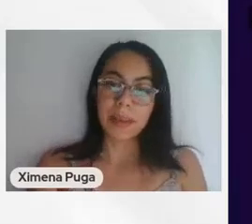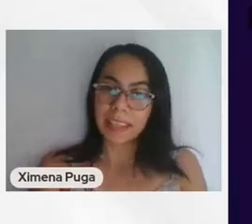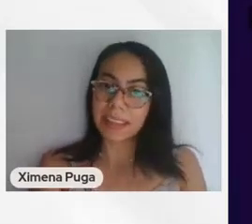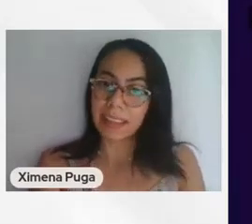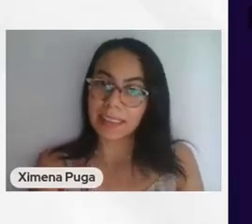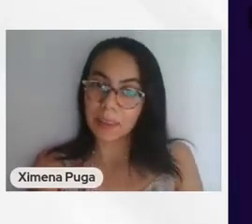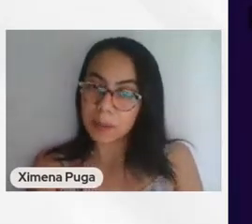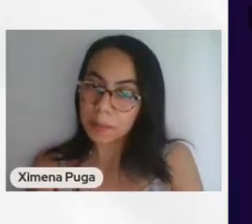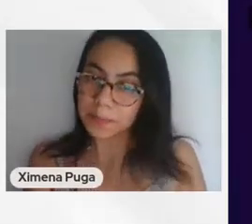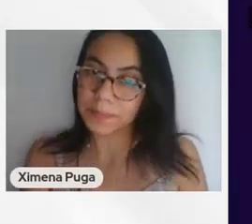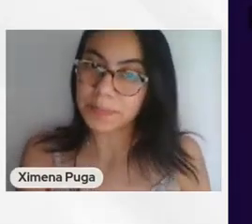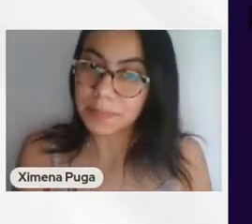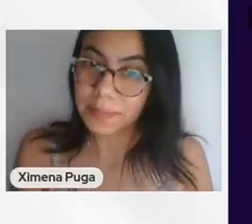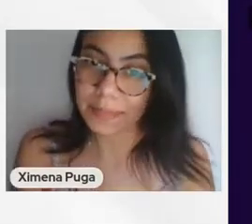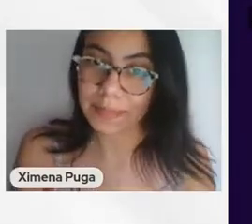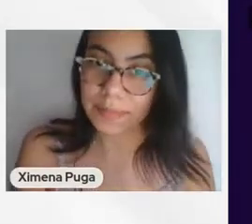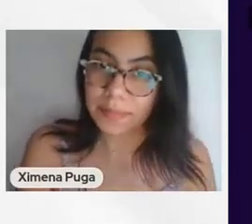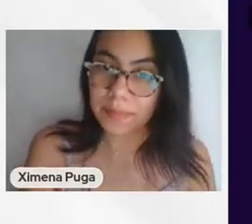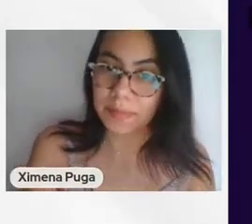Super, ya se van conectando.